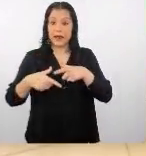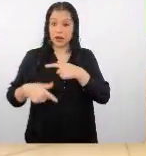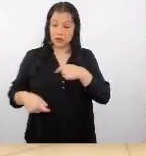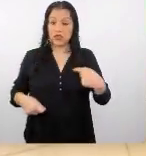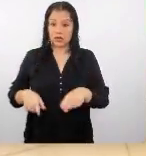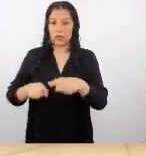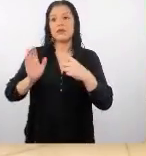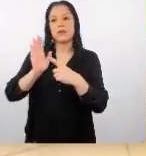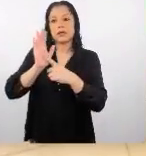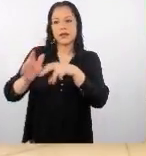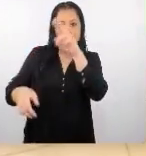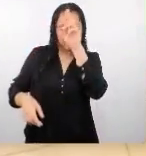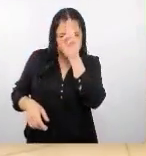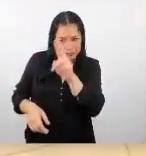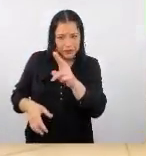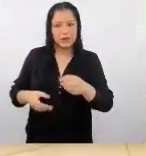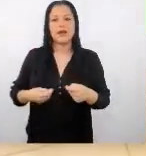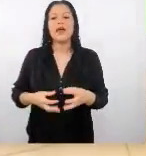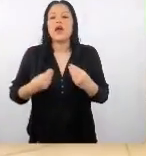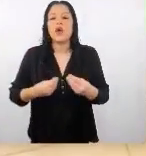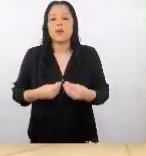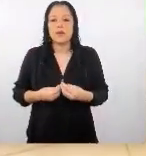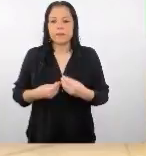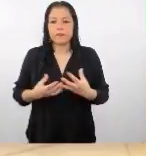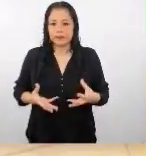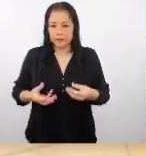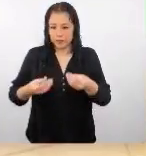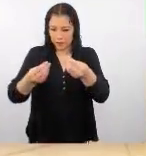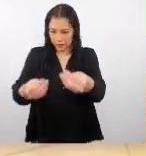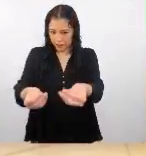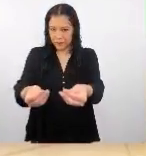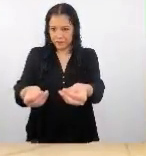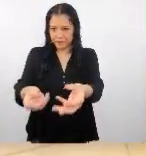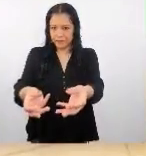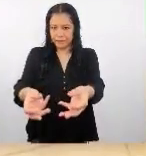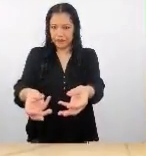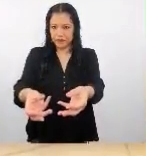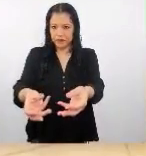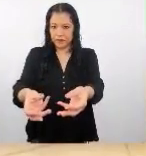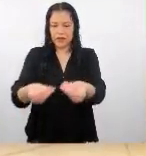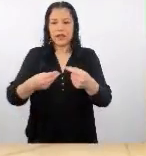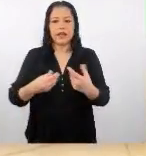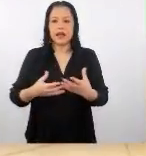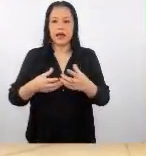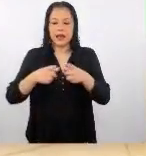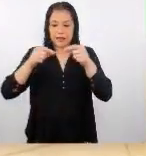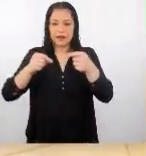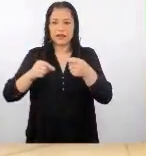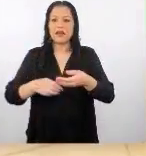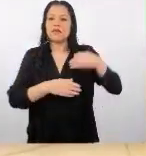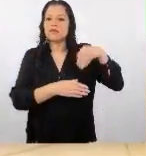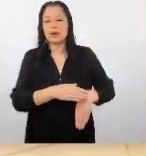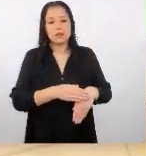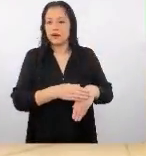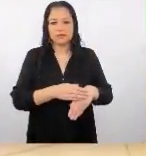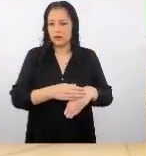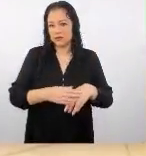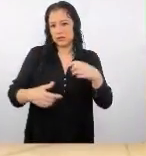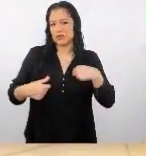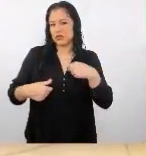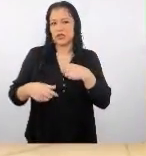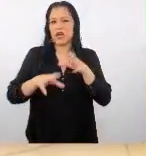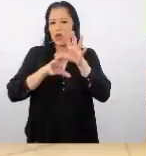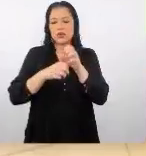una muestra de respeto entonces ¿cómo es que vas a entregar la tarjeta con las dos manos y no la guardan durante la presentación? lo que pasa es que normalmente acostumbramos